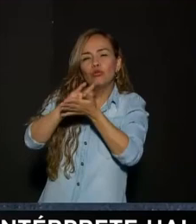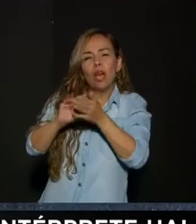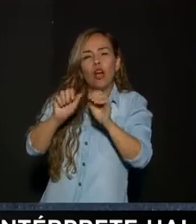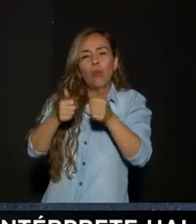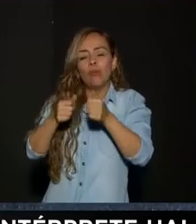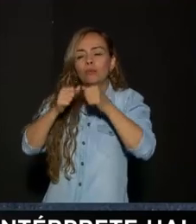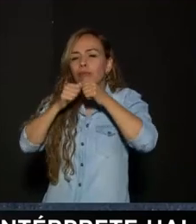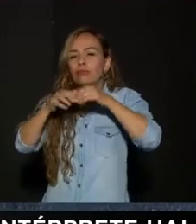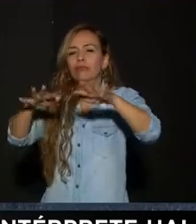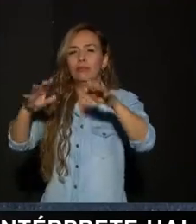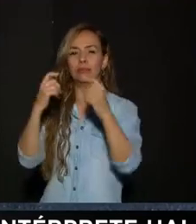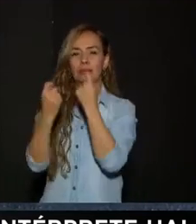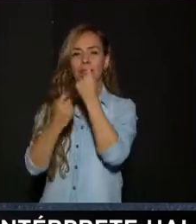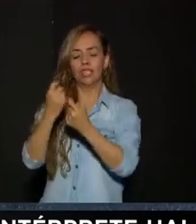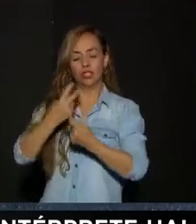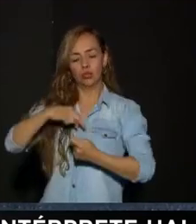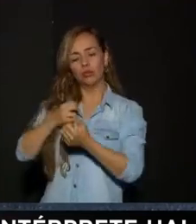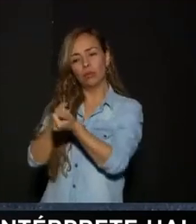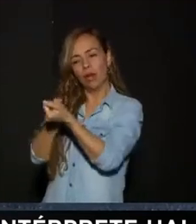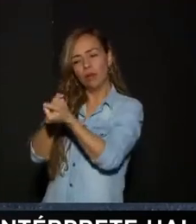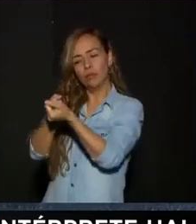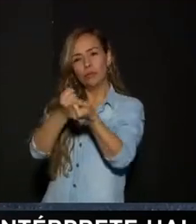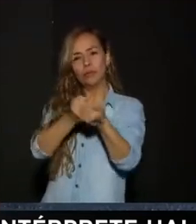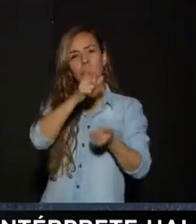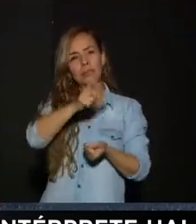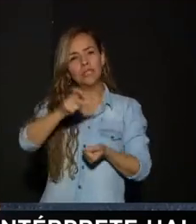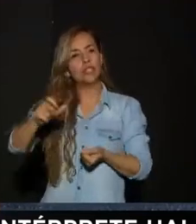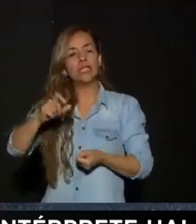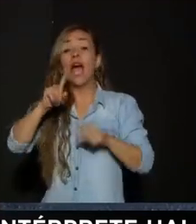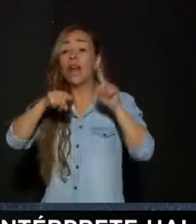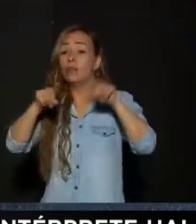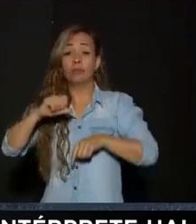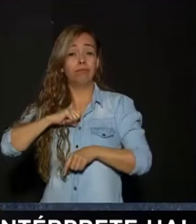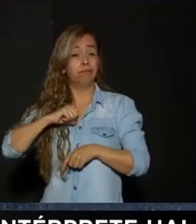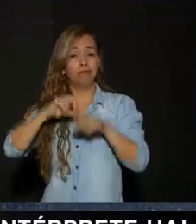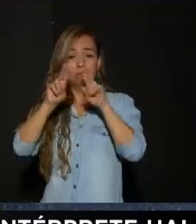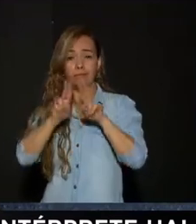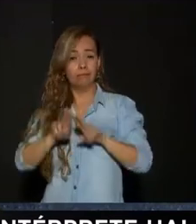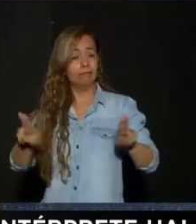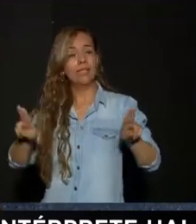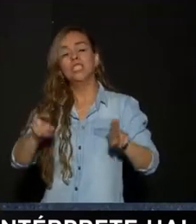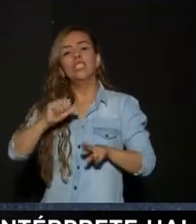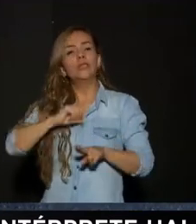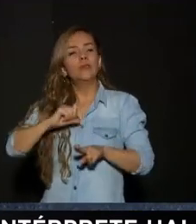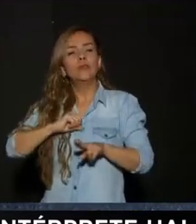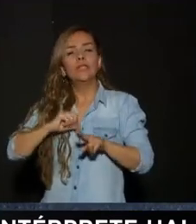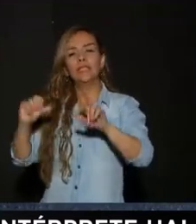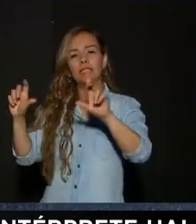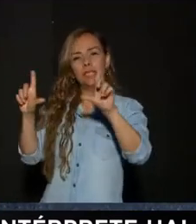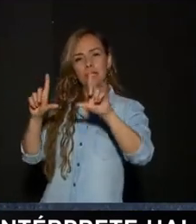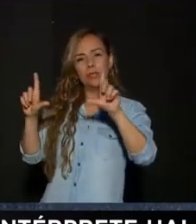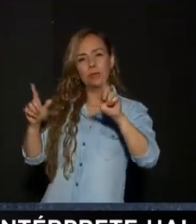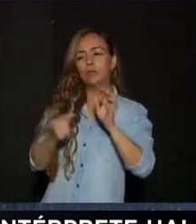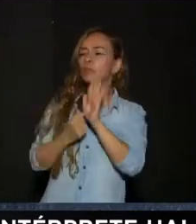como darle Una mano A estas personas Que no lo tienen Y que de pronto No cuentan con internet O con algún canal Para dar a conocer Los